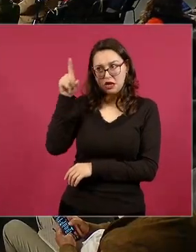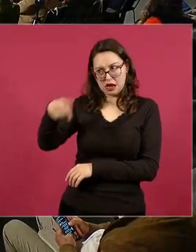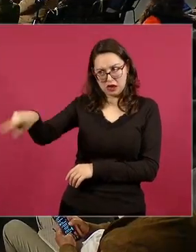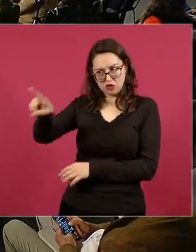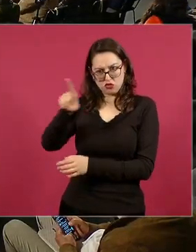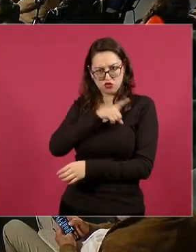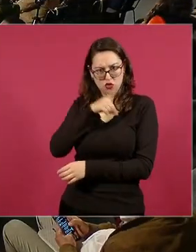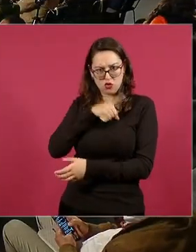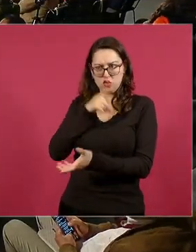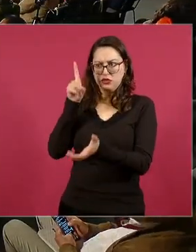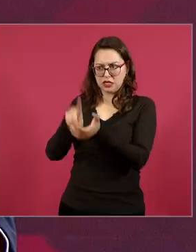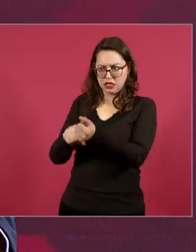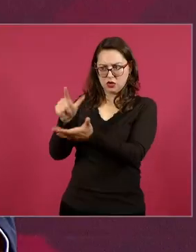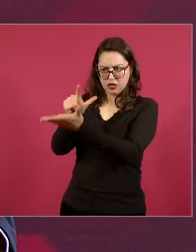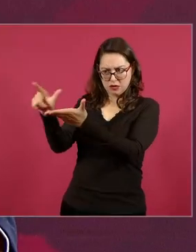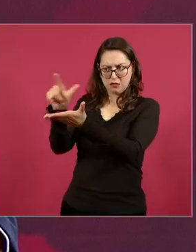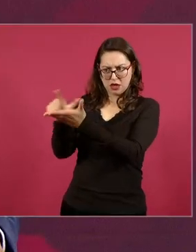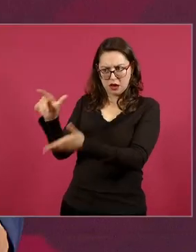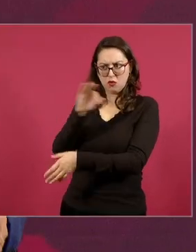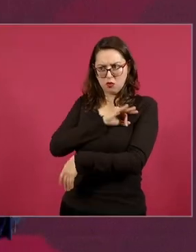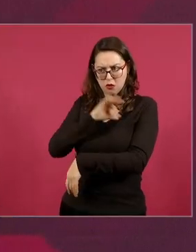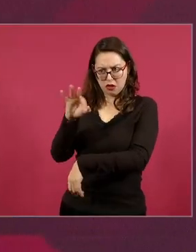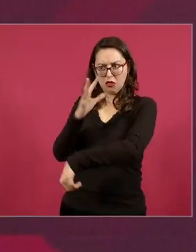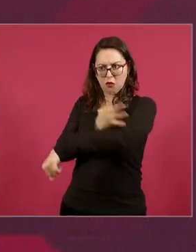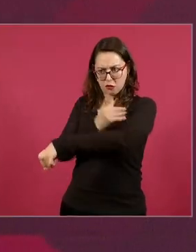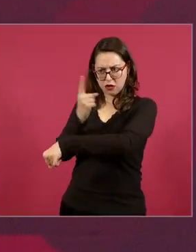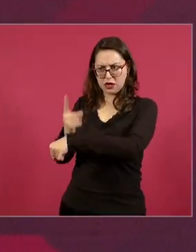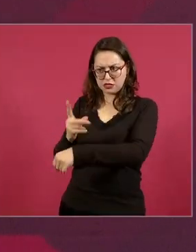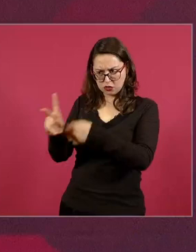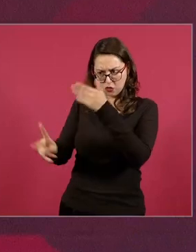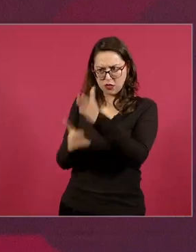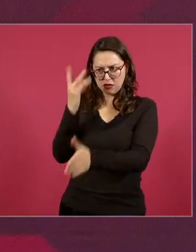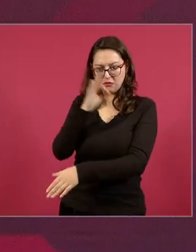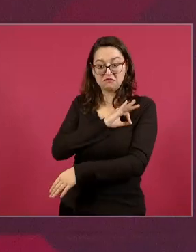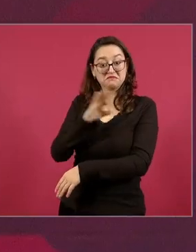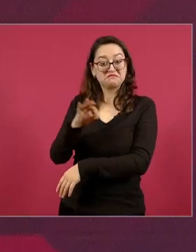sí se puede aunque quede